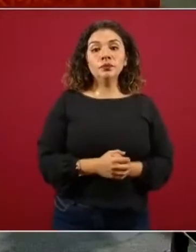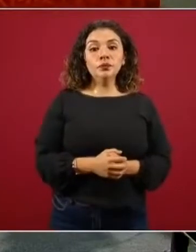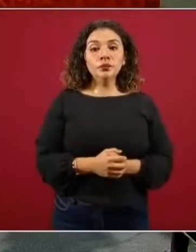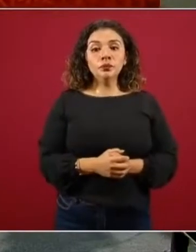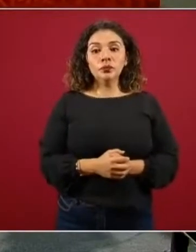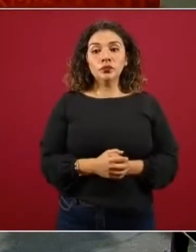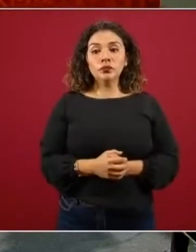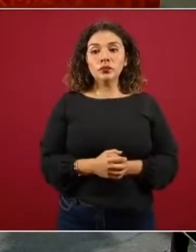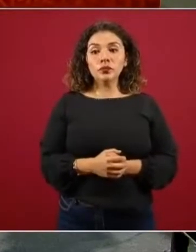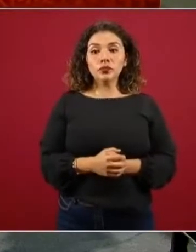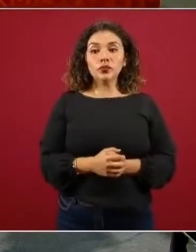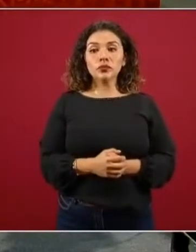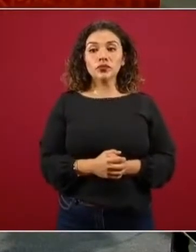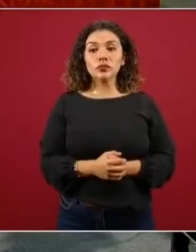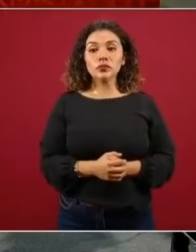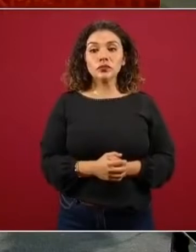por favor